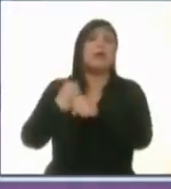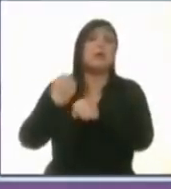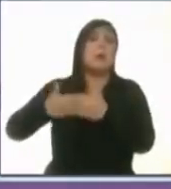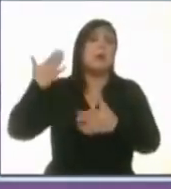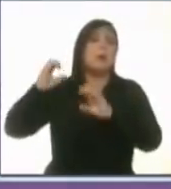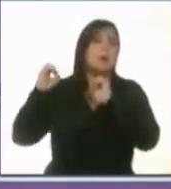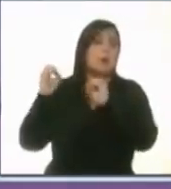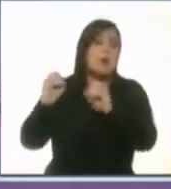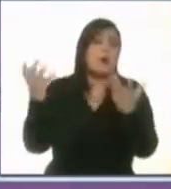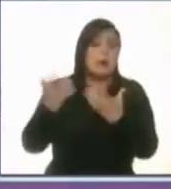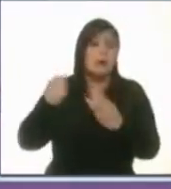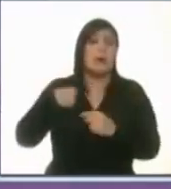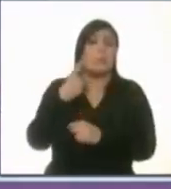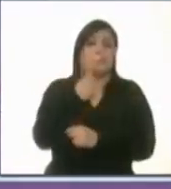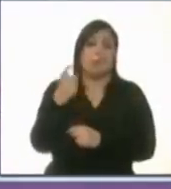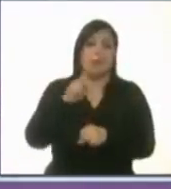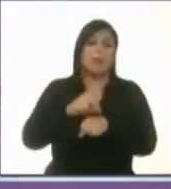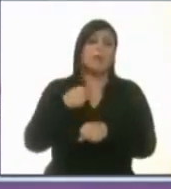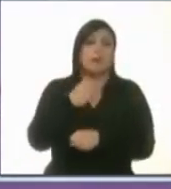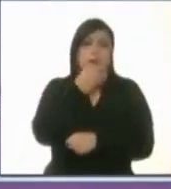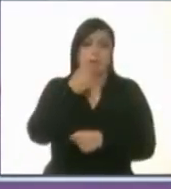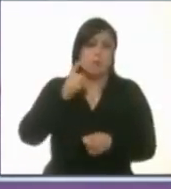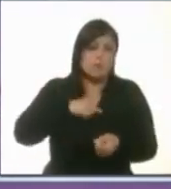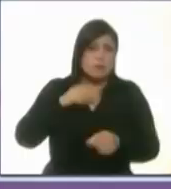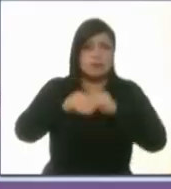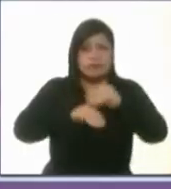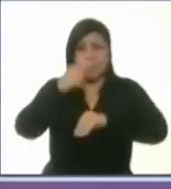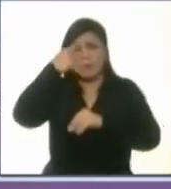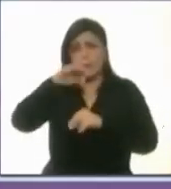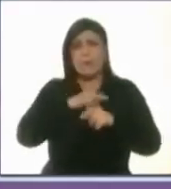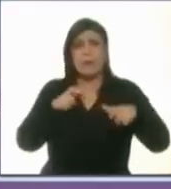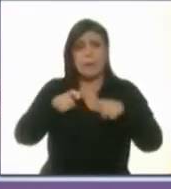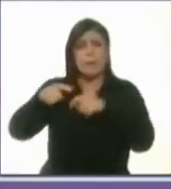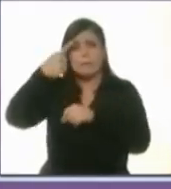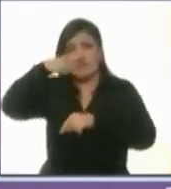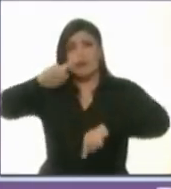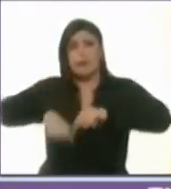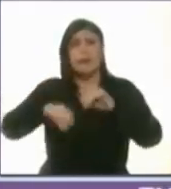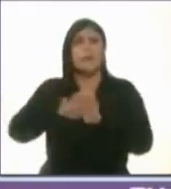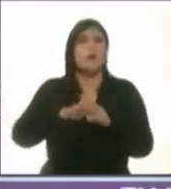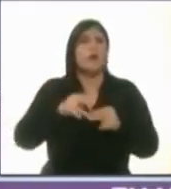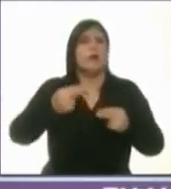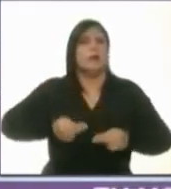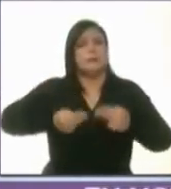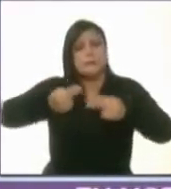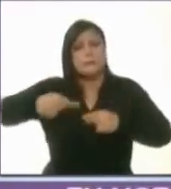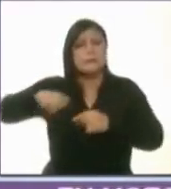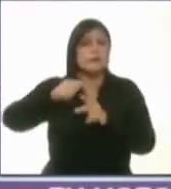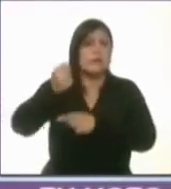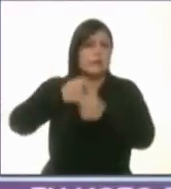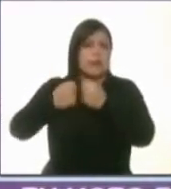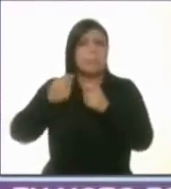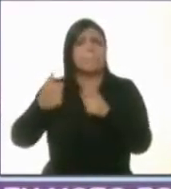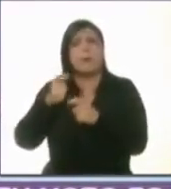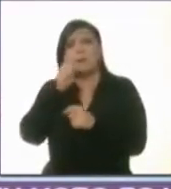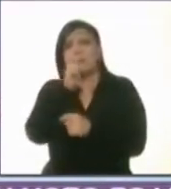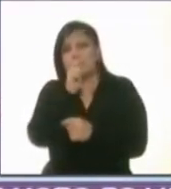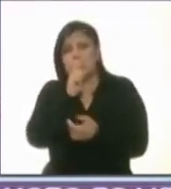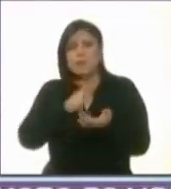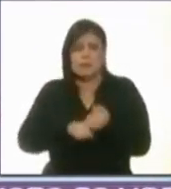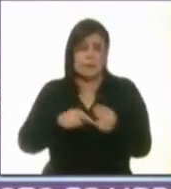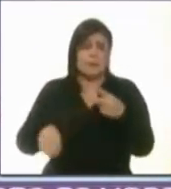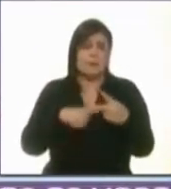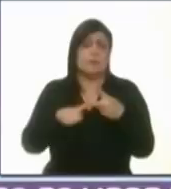Primero operativos para erradicar las narcotiendas y los cárteles de la droga. Segundo